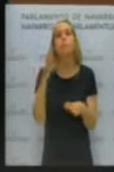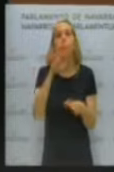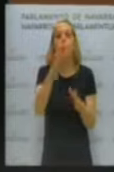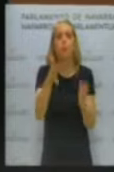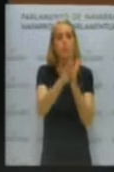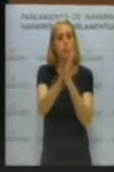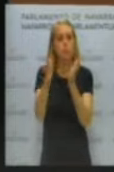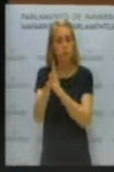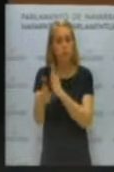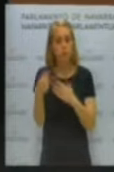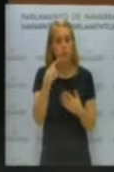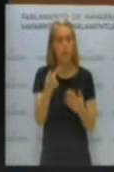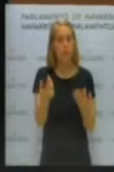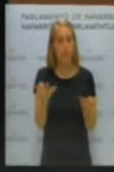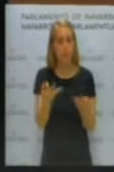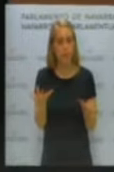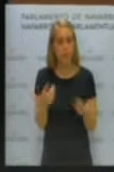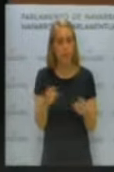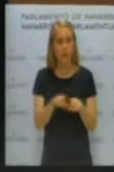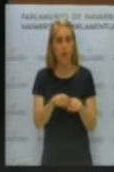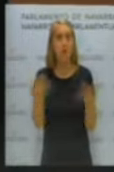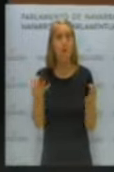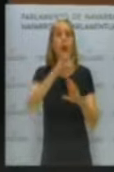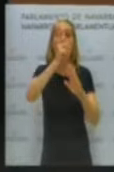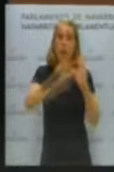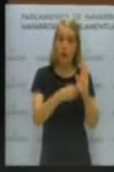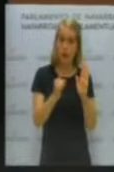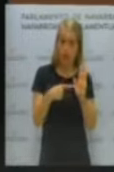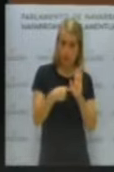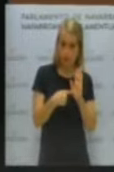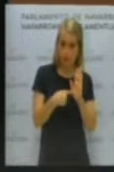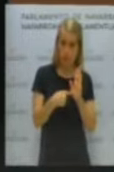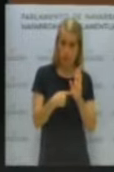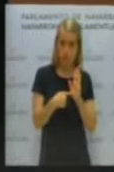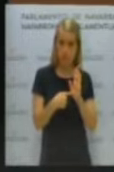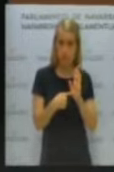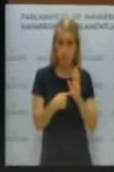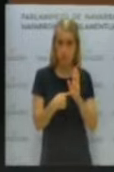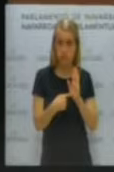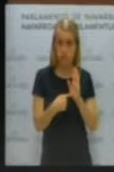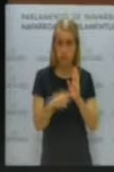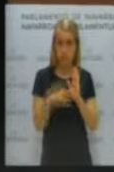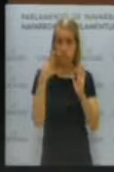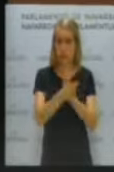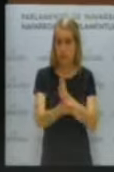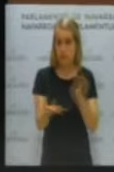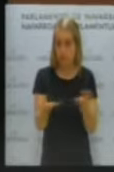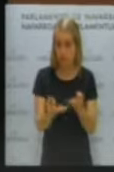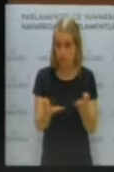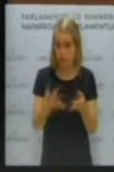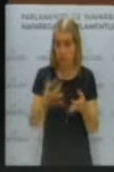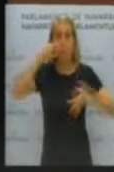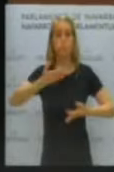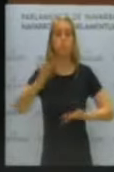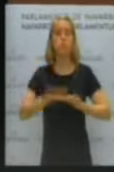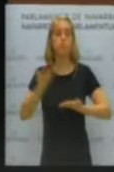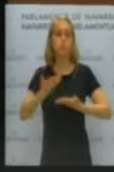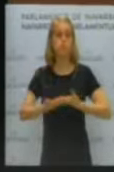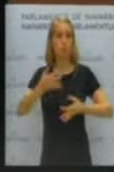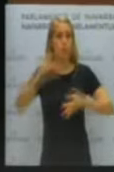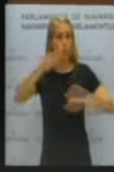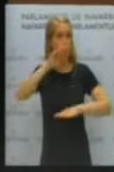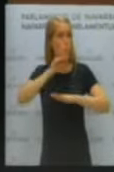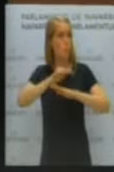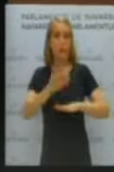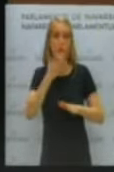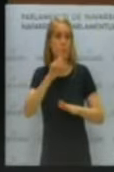señala, que es, si hay una ley, pues garanticemos su cumplimiento, a quien se la